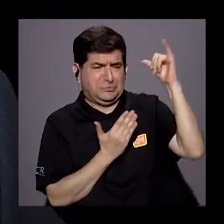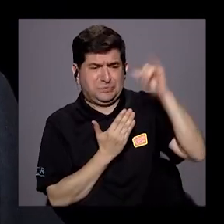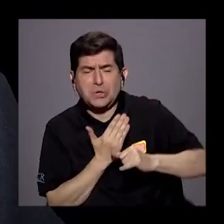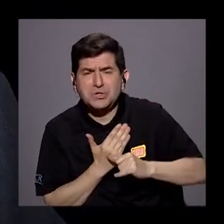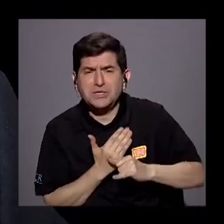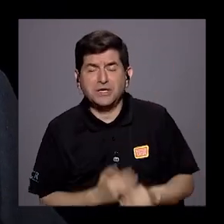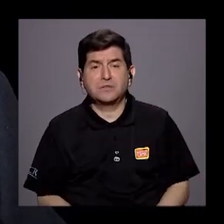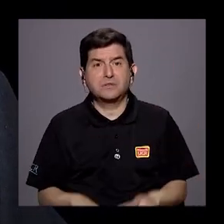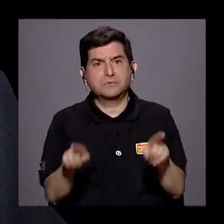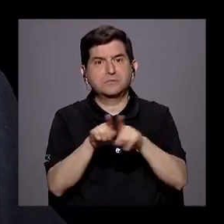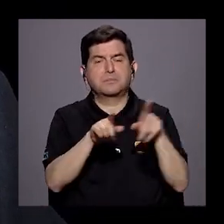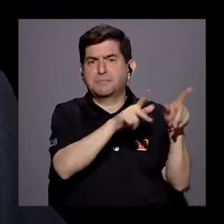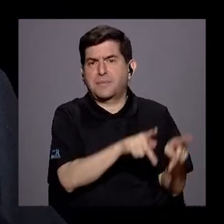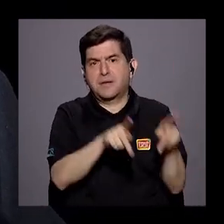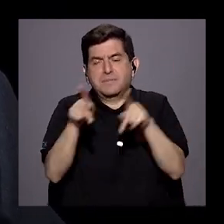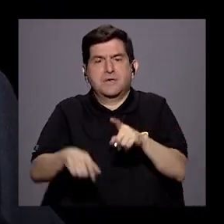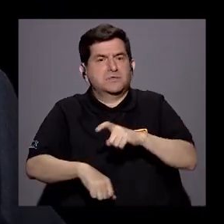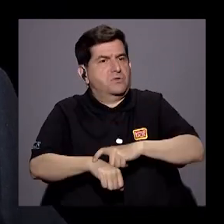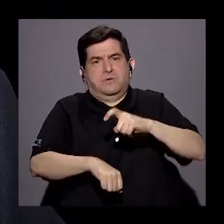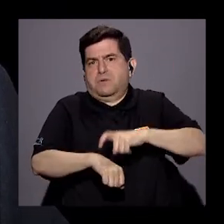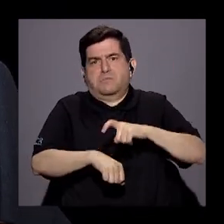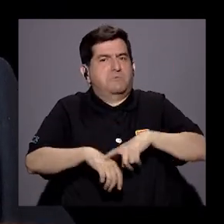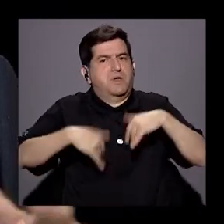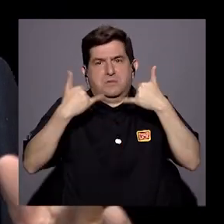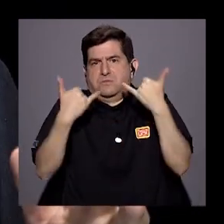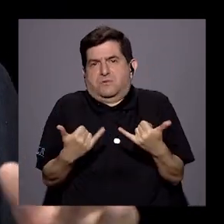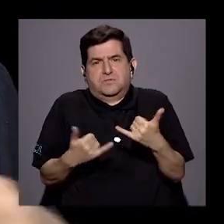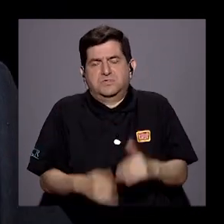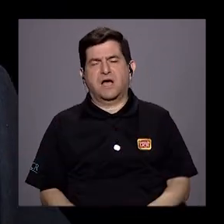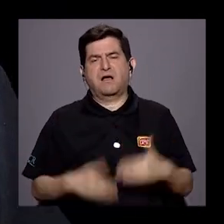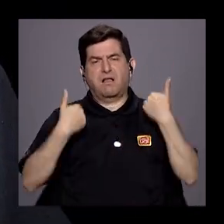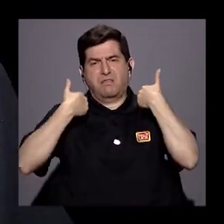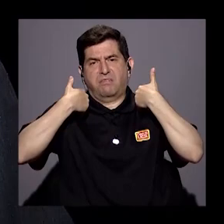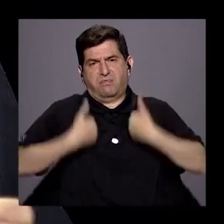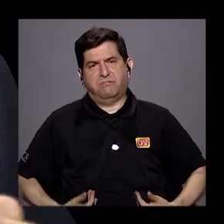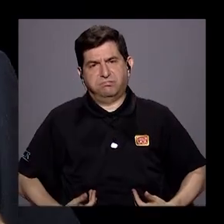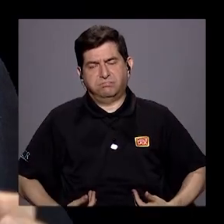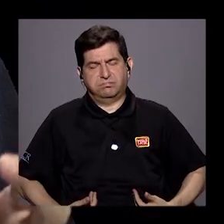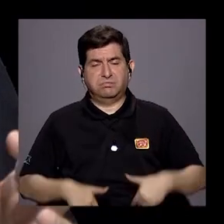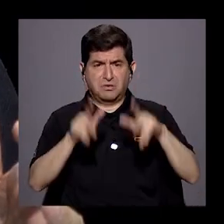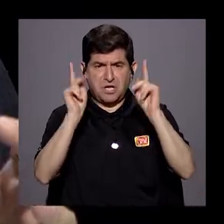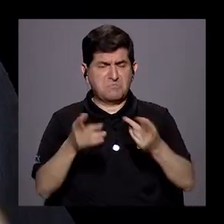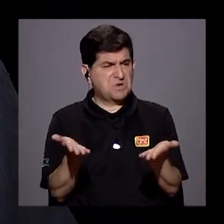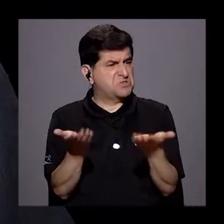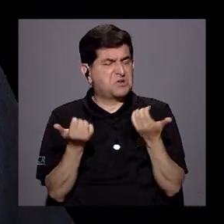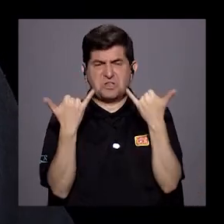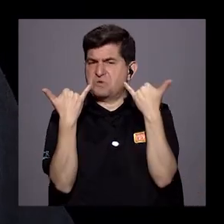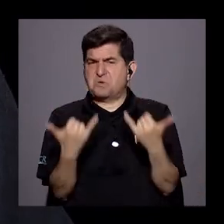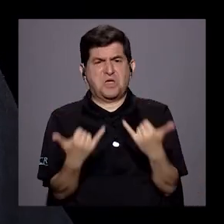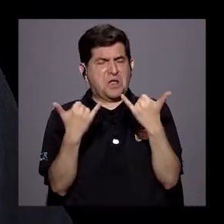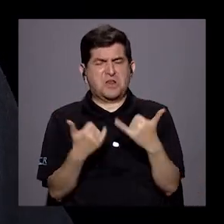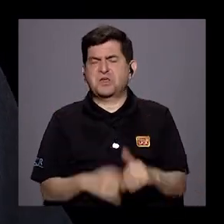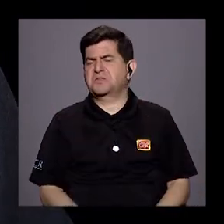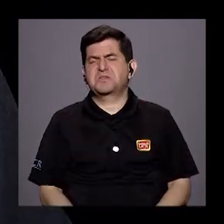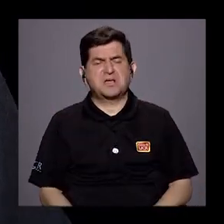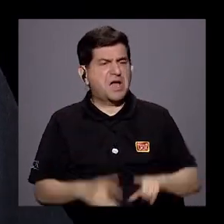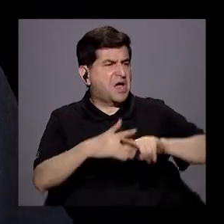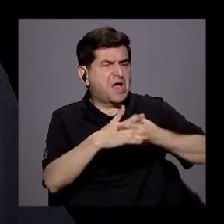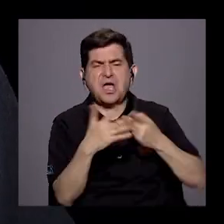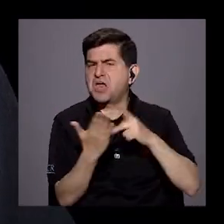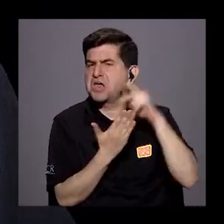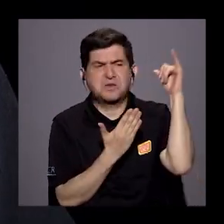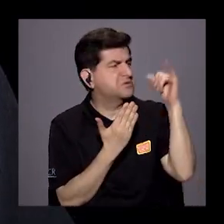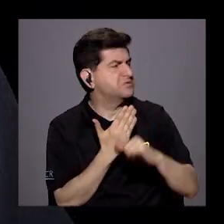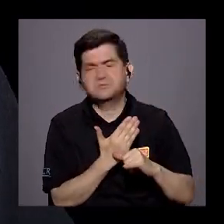y hace además que la gente llegue un momento en el cual también se agote, ¿verdad? Y ya hay mucha gente que no quiere emprender grandes proyectos